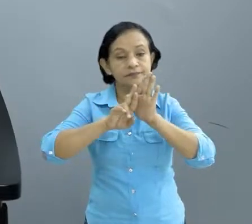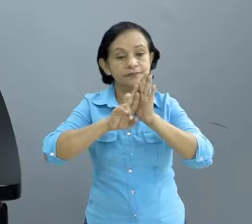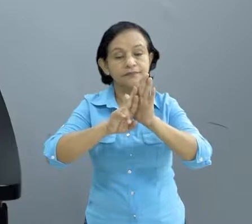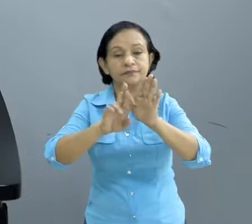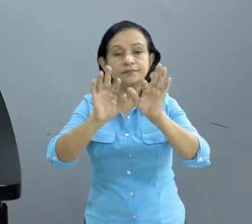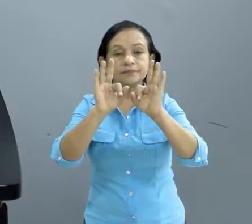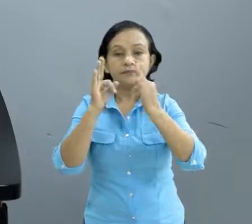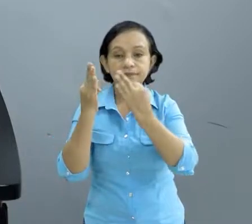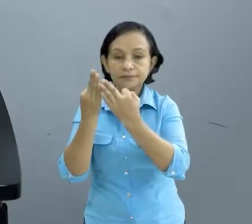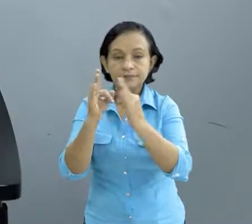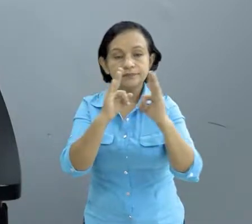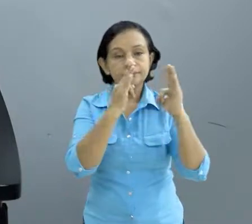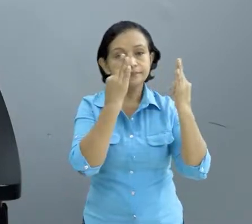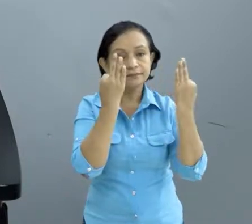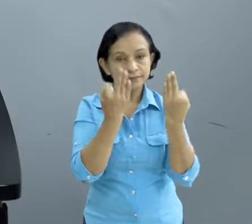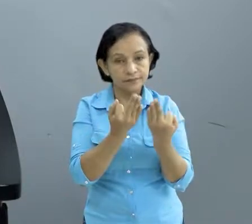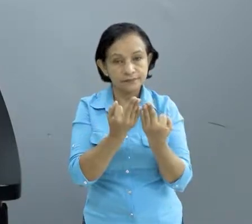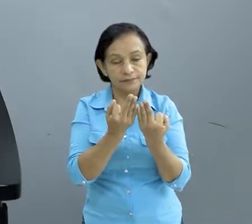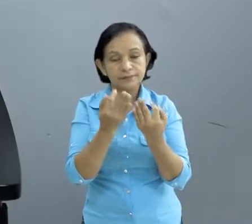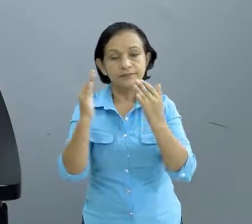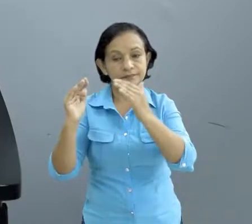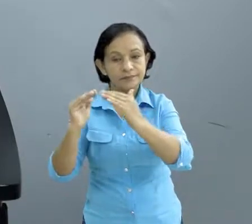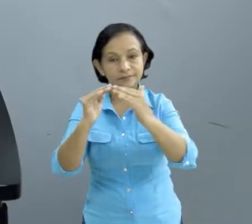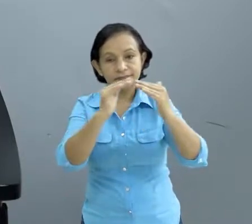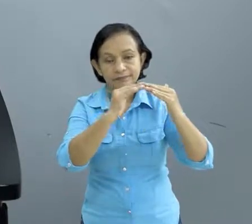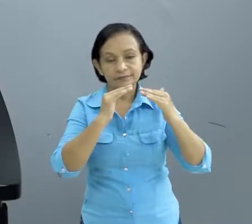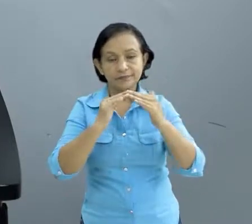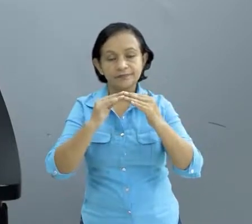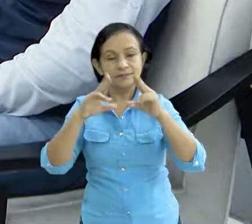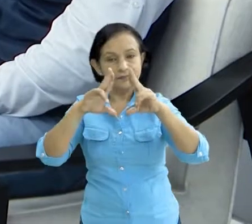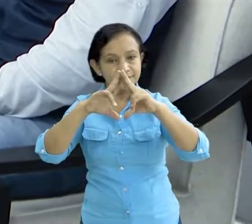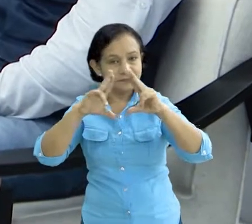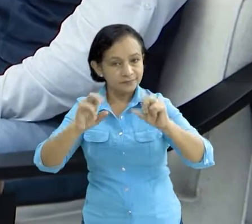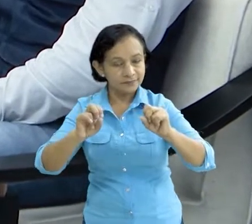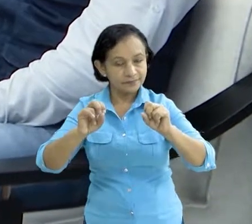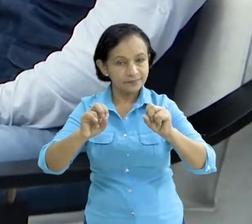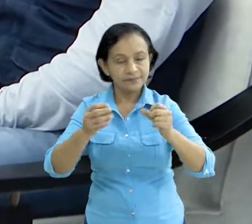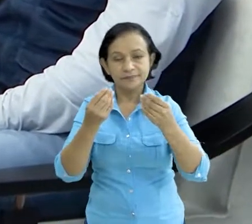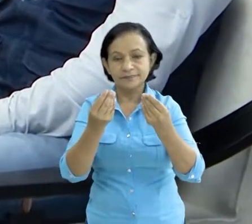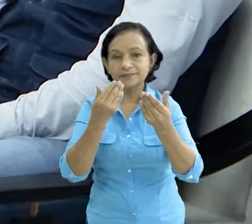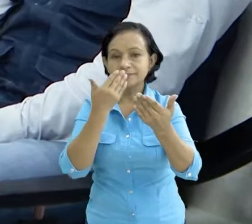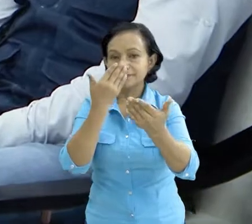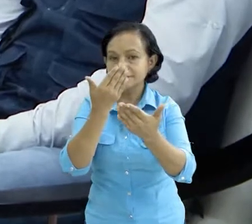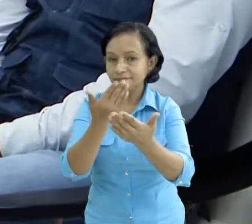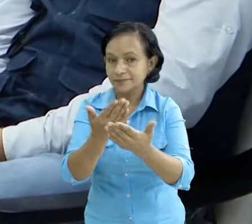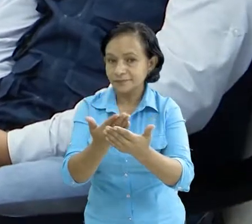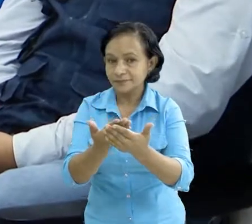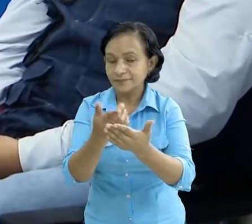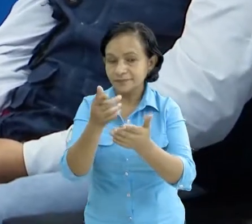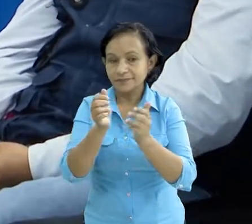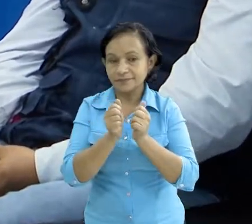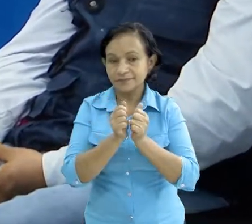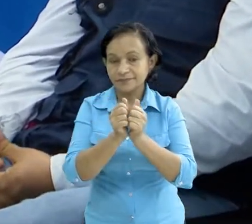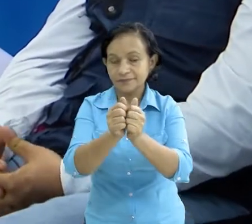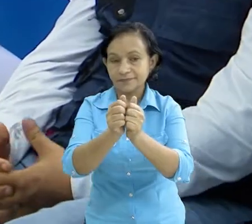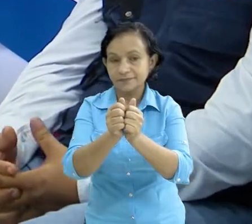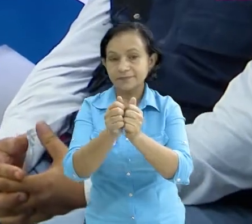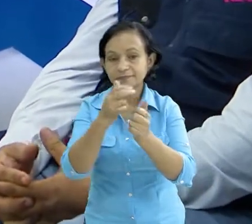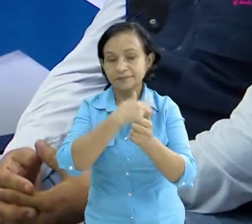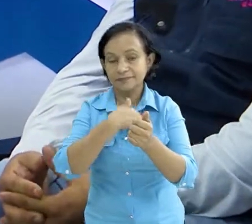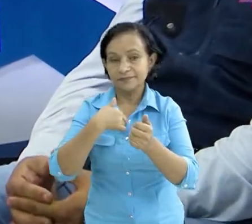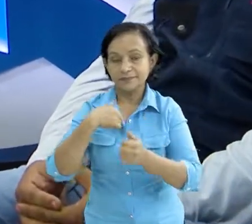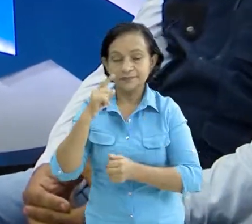familiares en cada uno de los hogares de nuestro país. Así es, Gabriel, muchísimas gracias por habernos acompañado y compartido